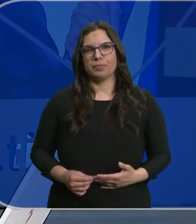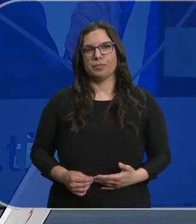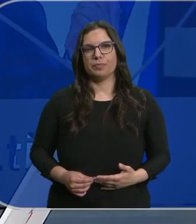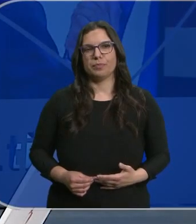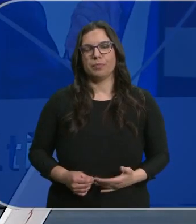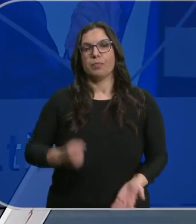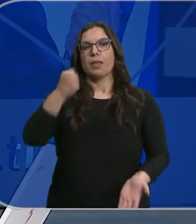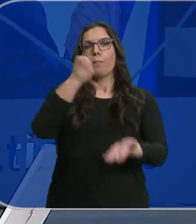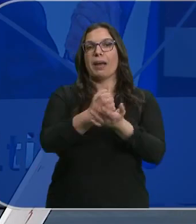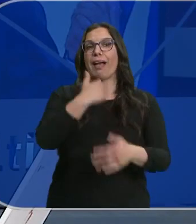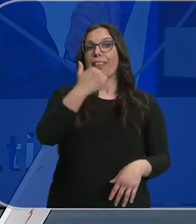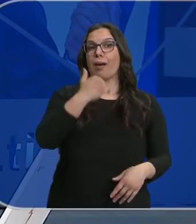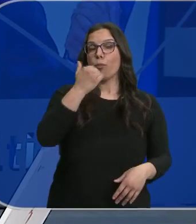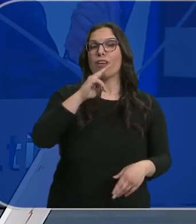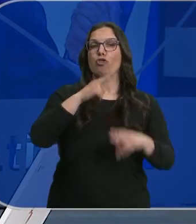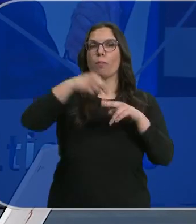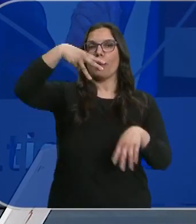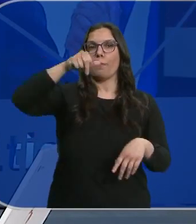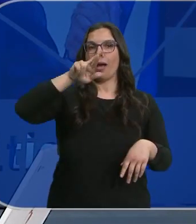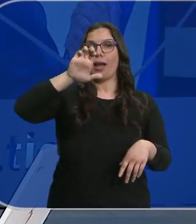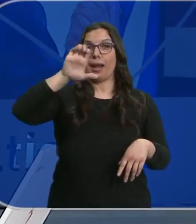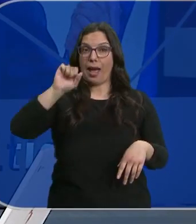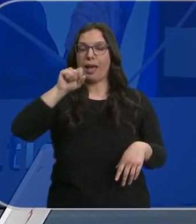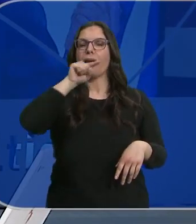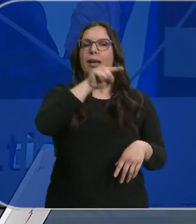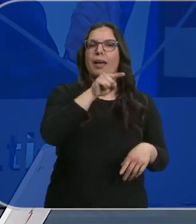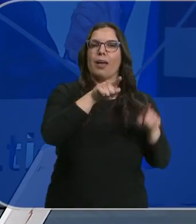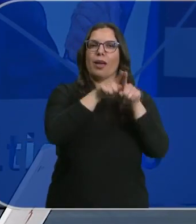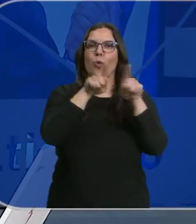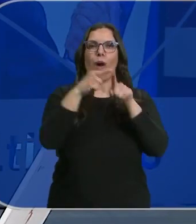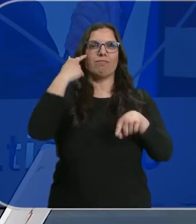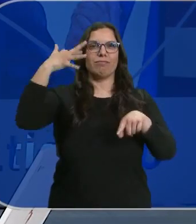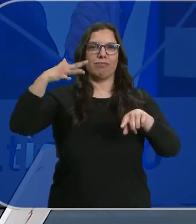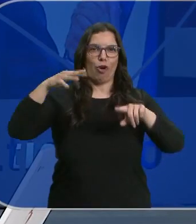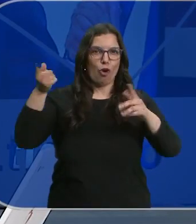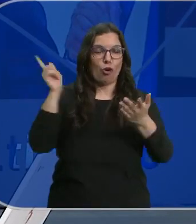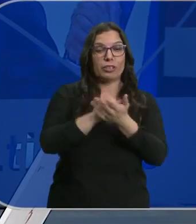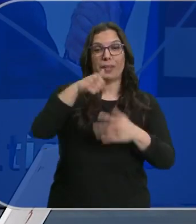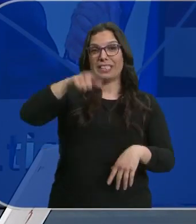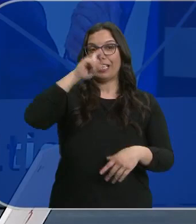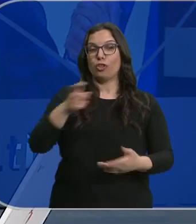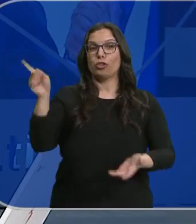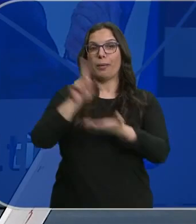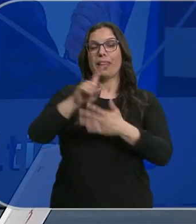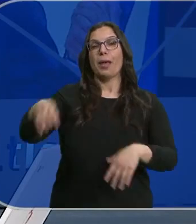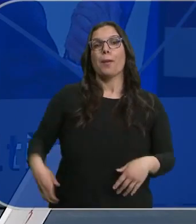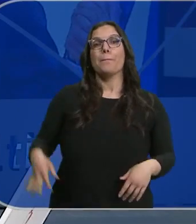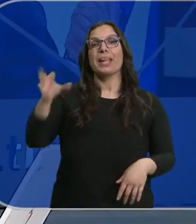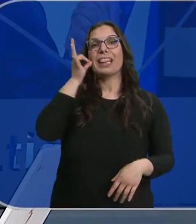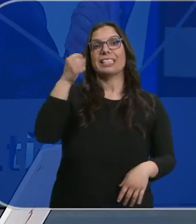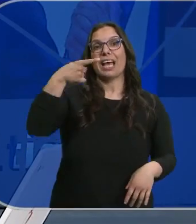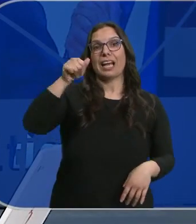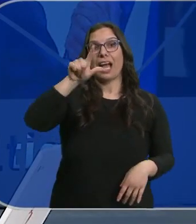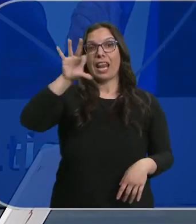La marca Zamorana Marae, instalada en el polígono de Coreses, ha vuelto a todas las portadas. Un año más, la princesa de Gales se ha puesto una de sus